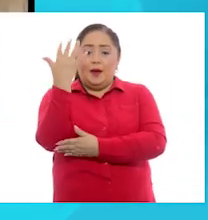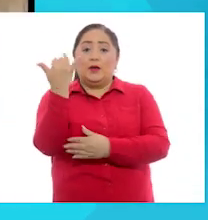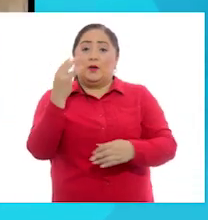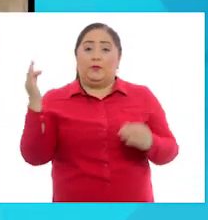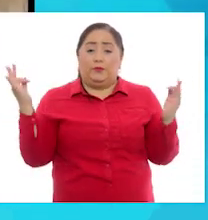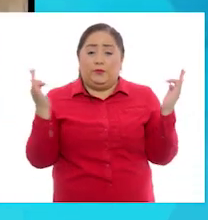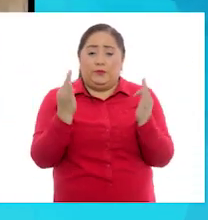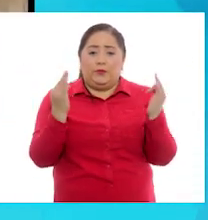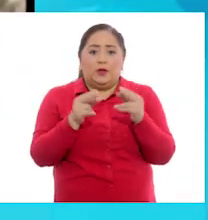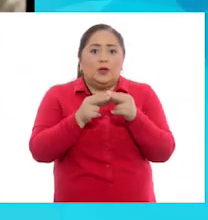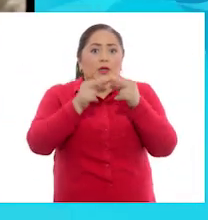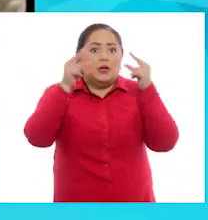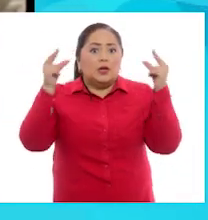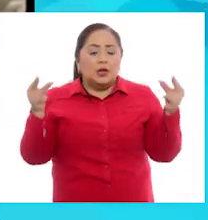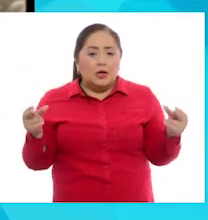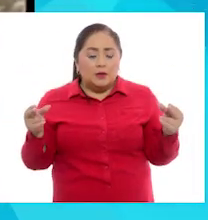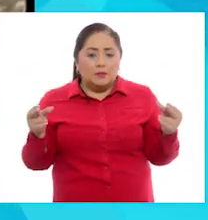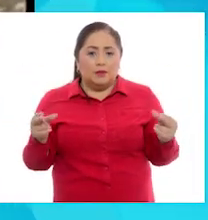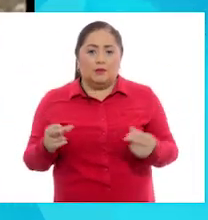invierno acá hay nieve.